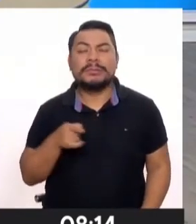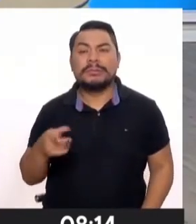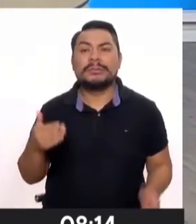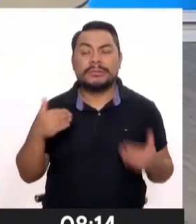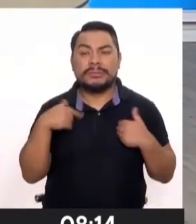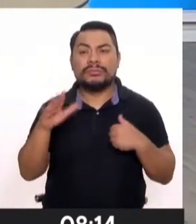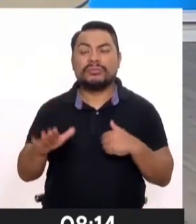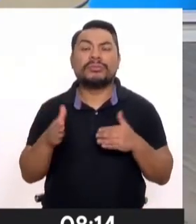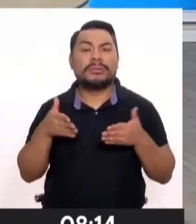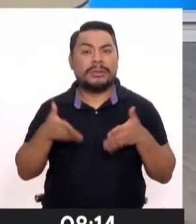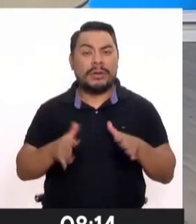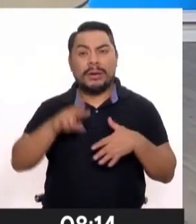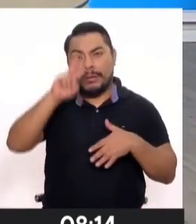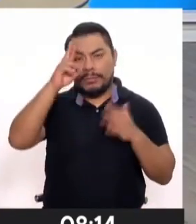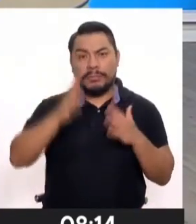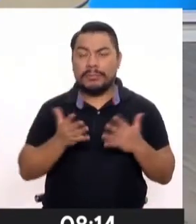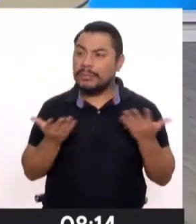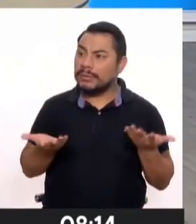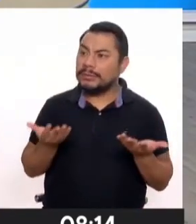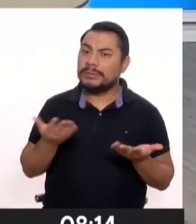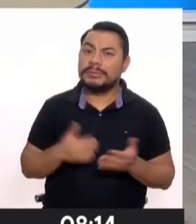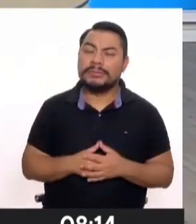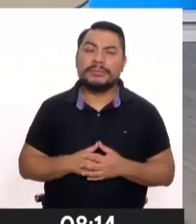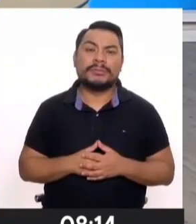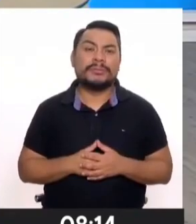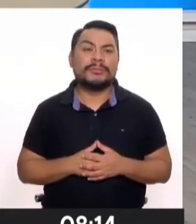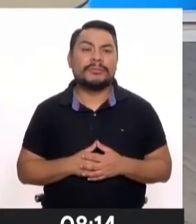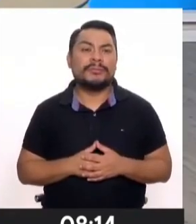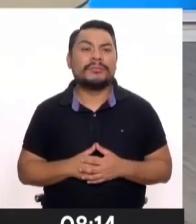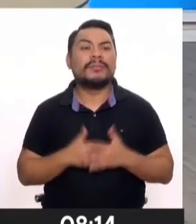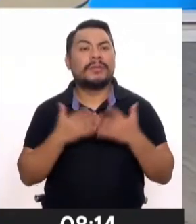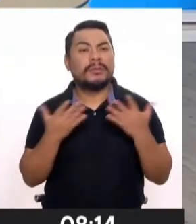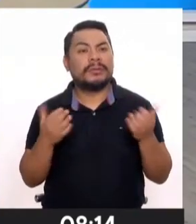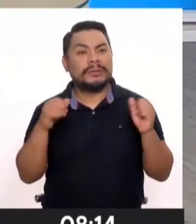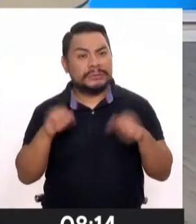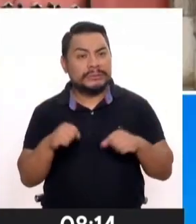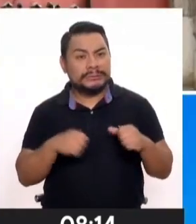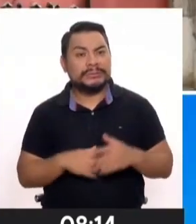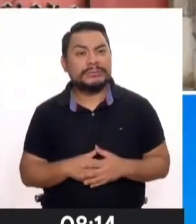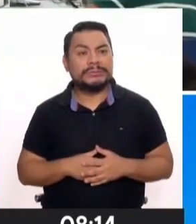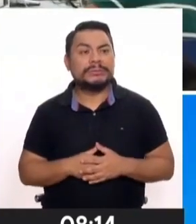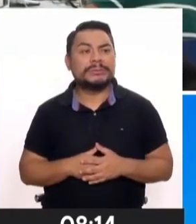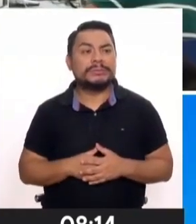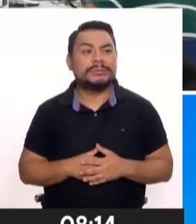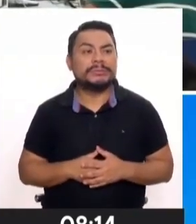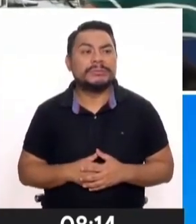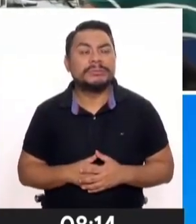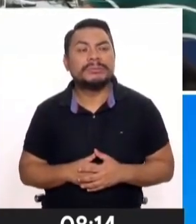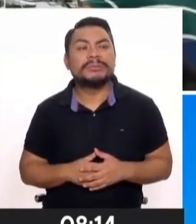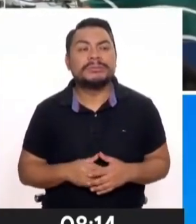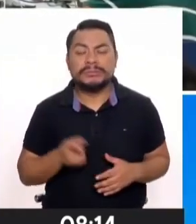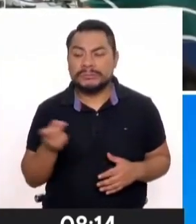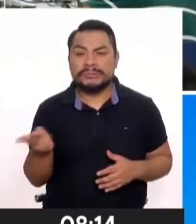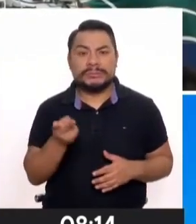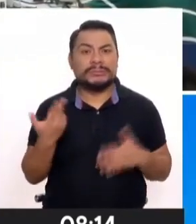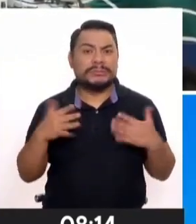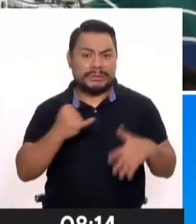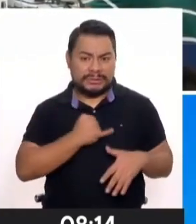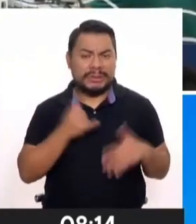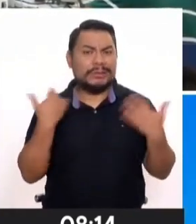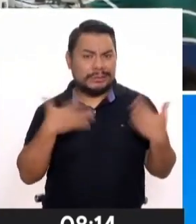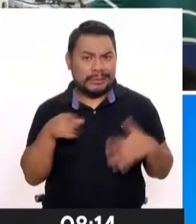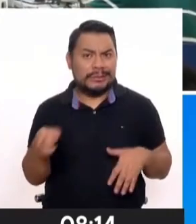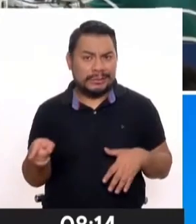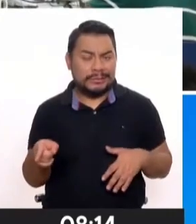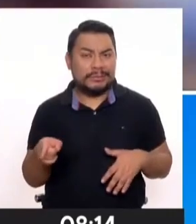nacionalidad peruana en este caso. Bueno, pero aquí, bueno, a ver, ellos tenían una identidad, eran